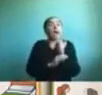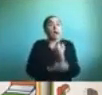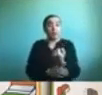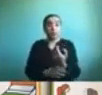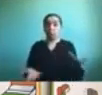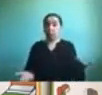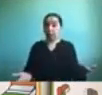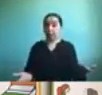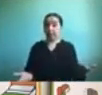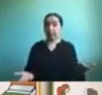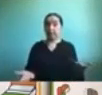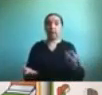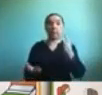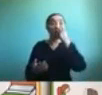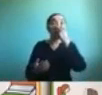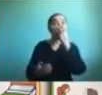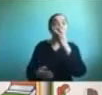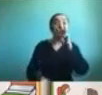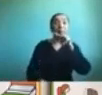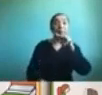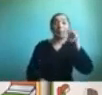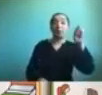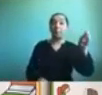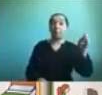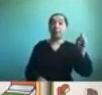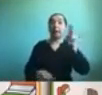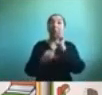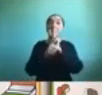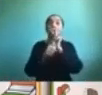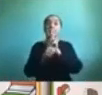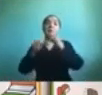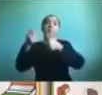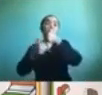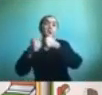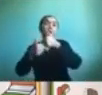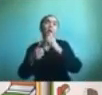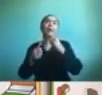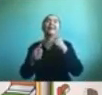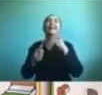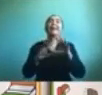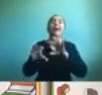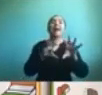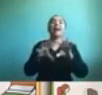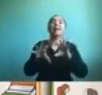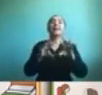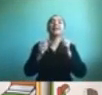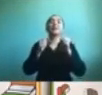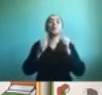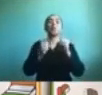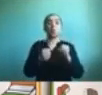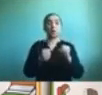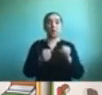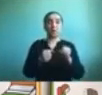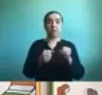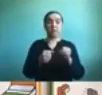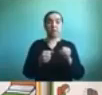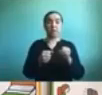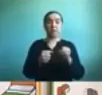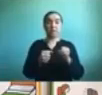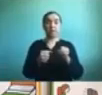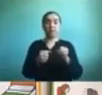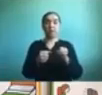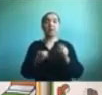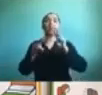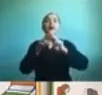nosotros podamos ver como padres profesores y profesionales qué actividades puede realizar nuestro